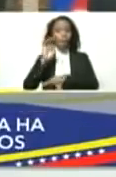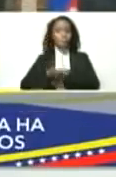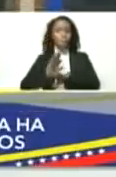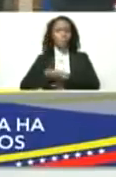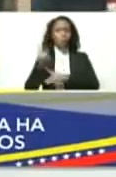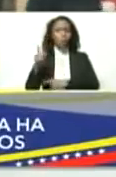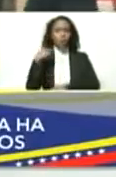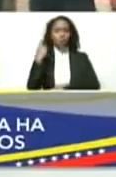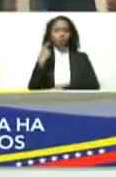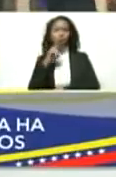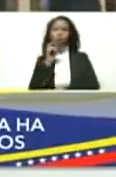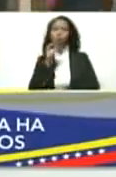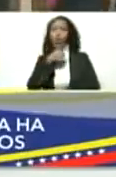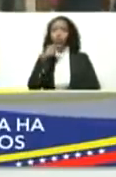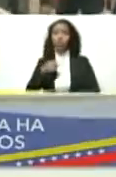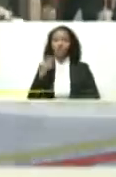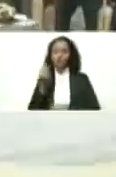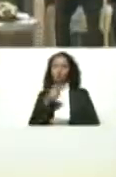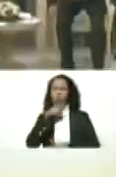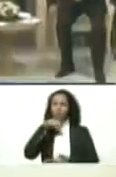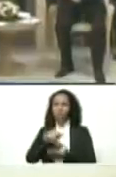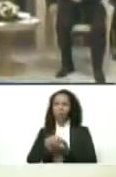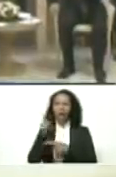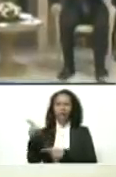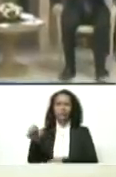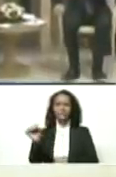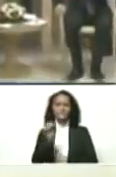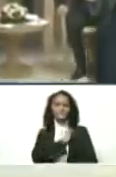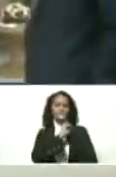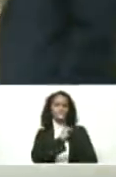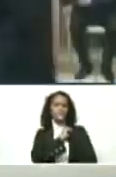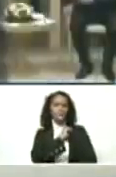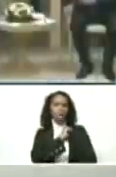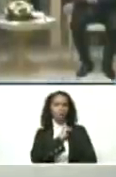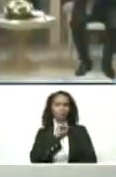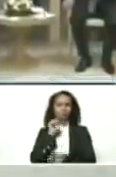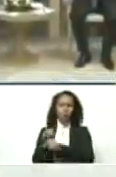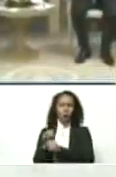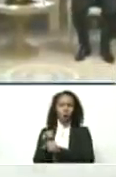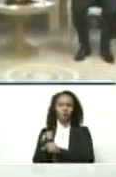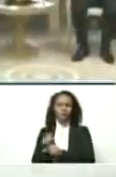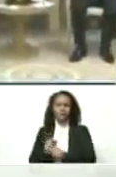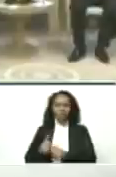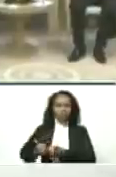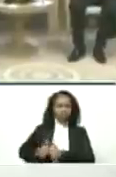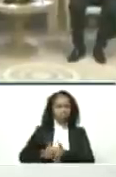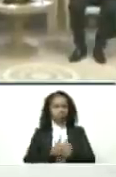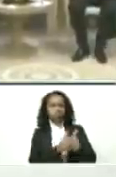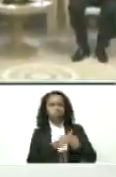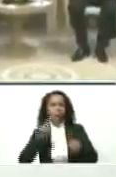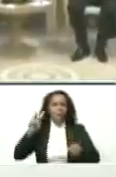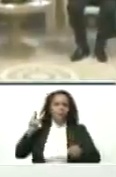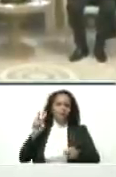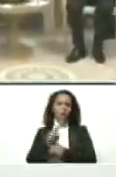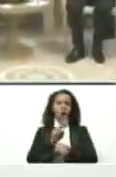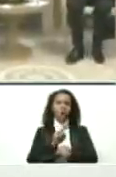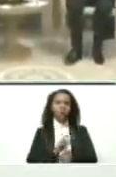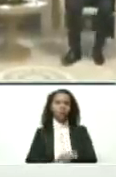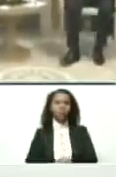ruso, solo por ser ruso. ¿Cómo se llama eso? Xenofobia, racismo, persecución, violación